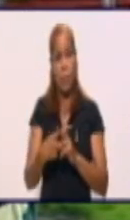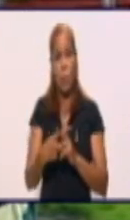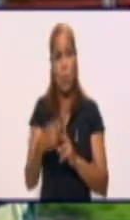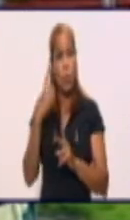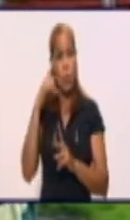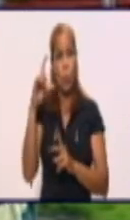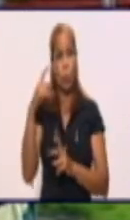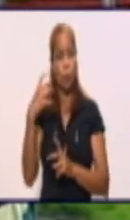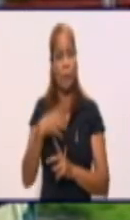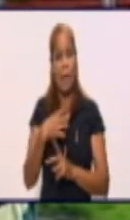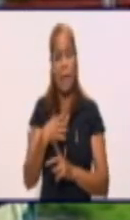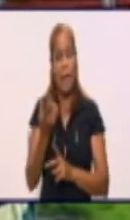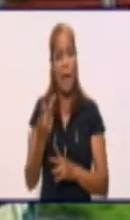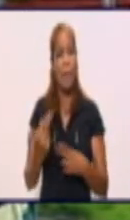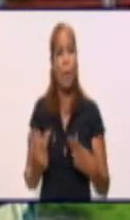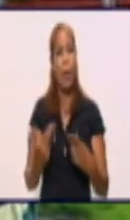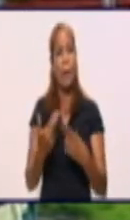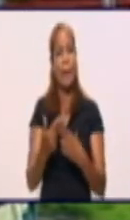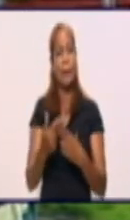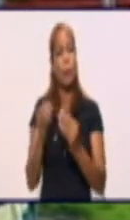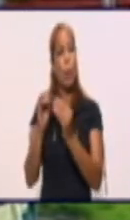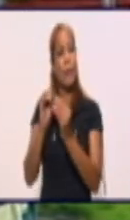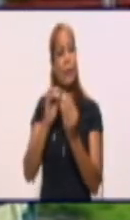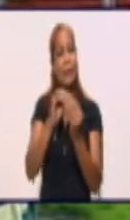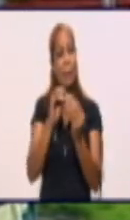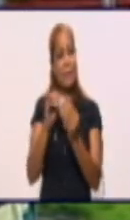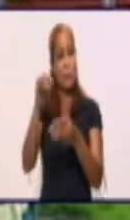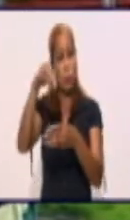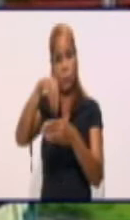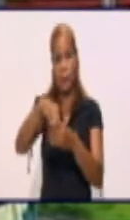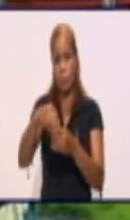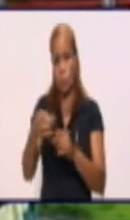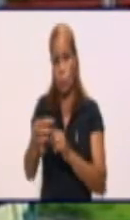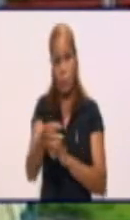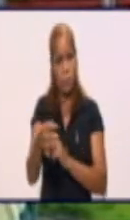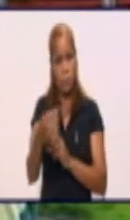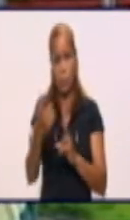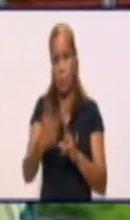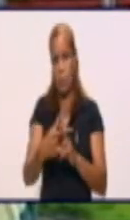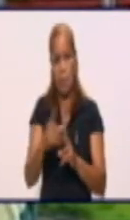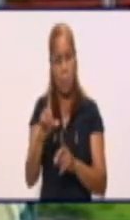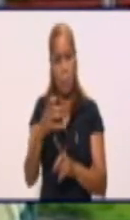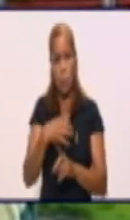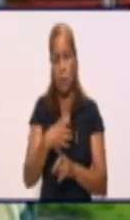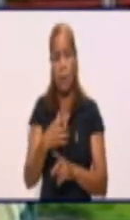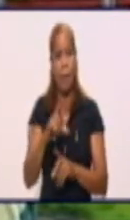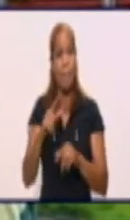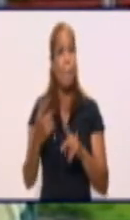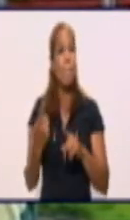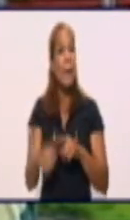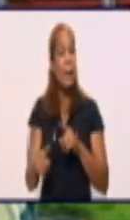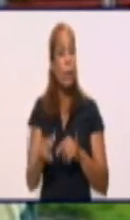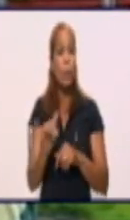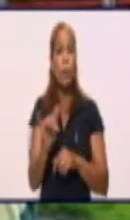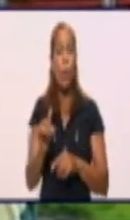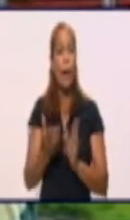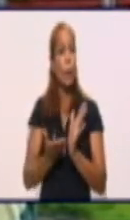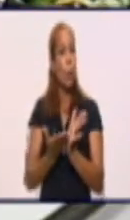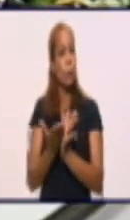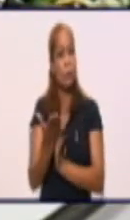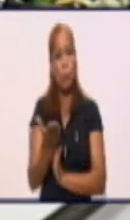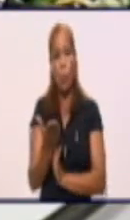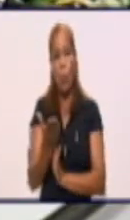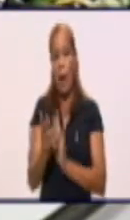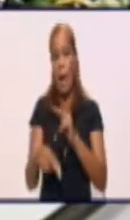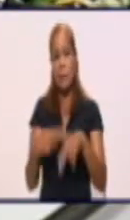tiene un evento de transmisión que se haya informado tan grande como para que siga siendo de los municipios con mayor cantidad